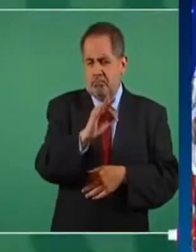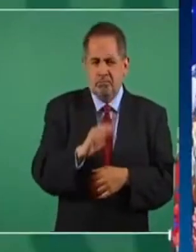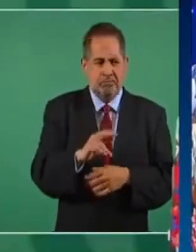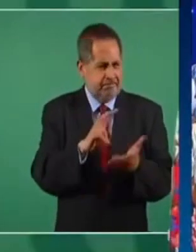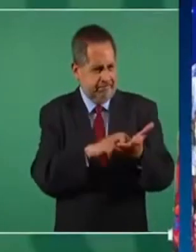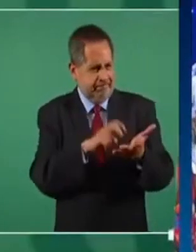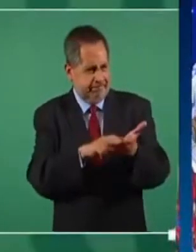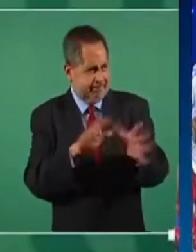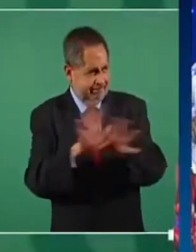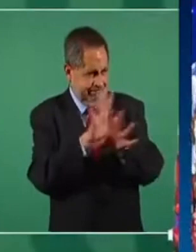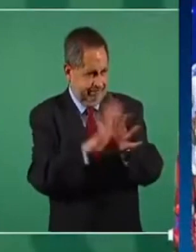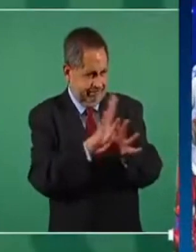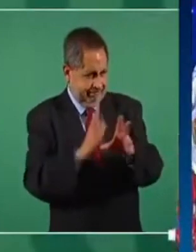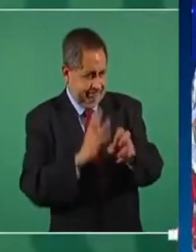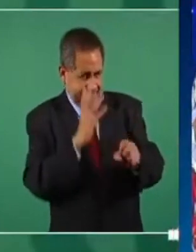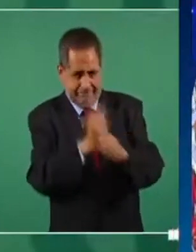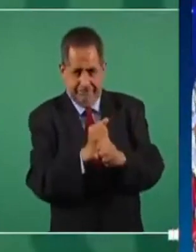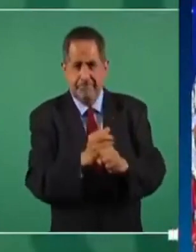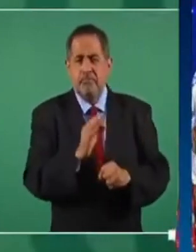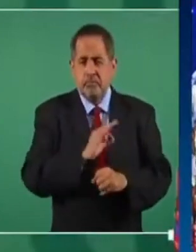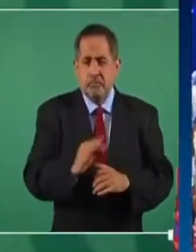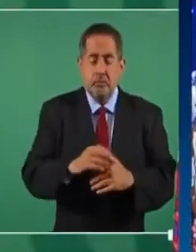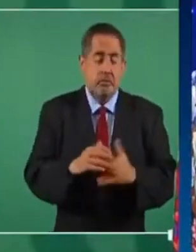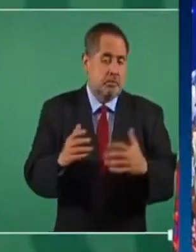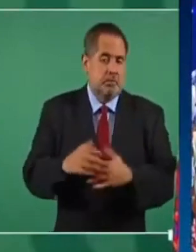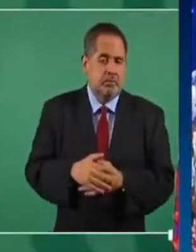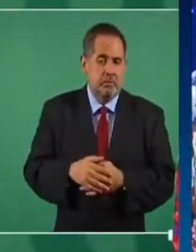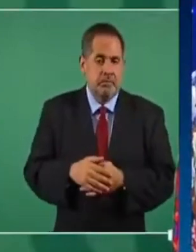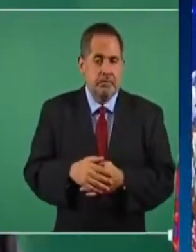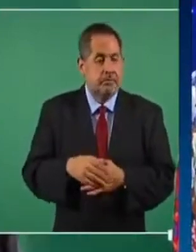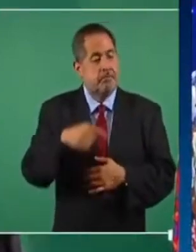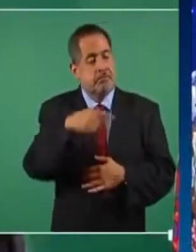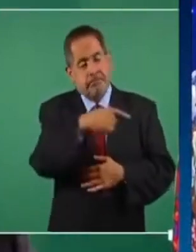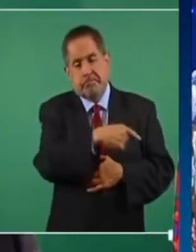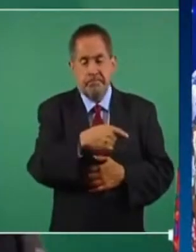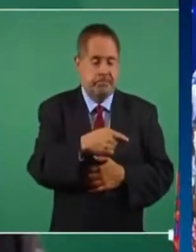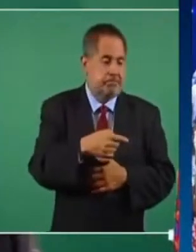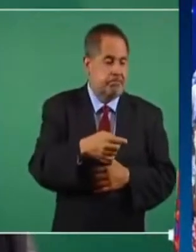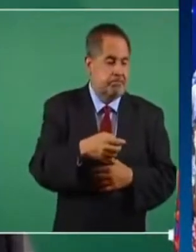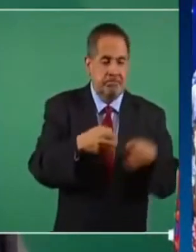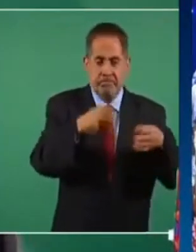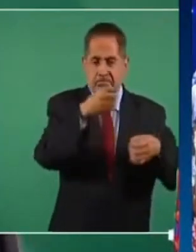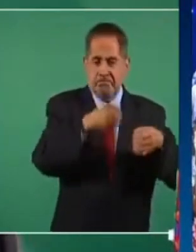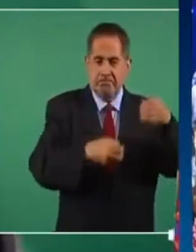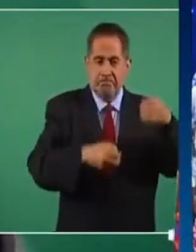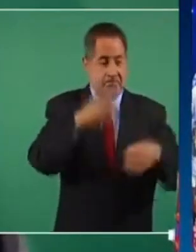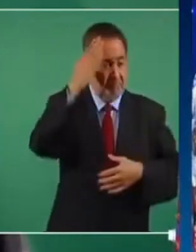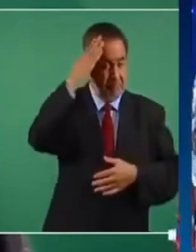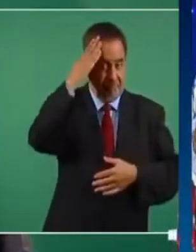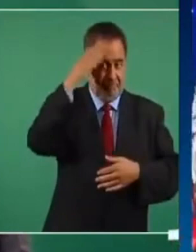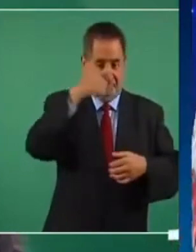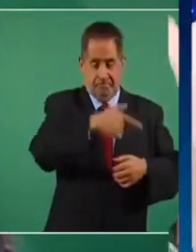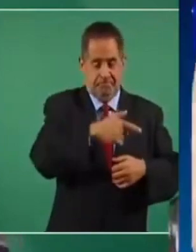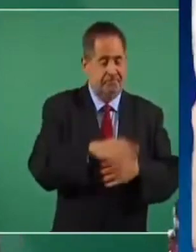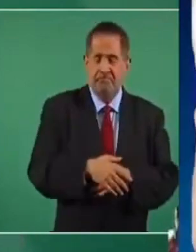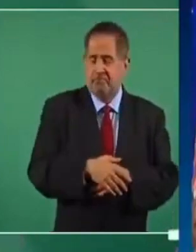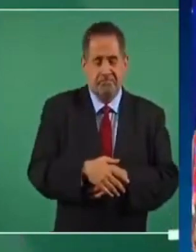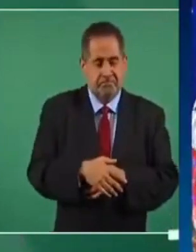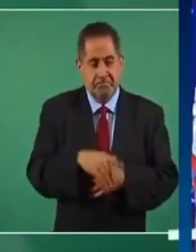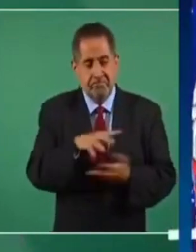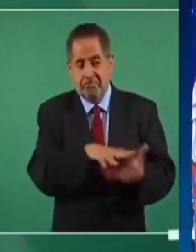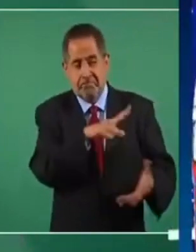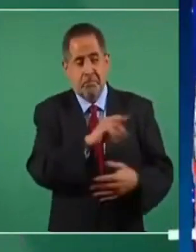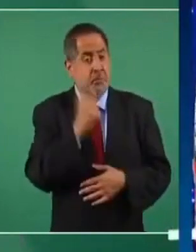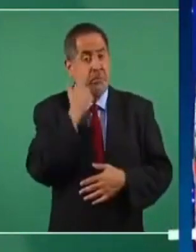al Poder Judicial en el caso de los ministros no veo la mayoría no quieren el cambio